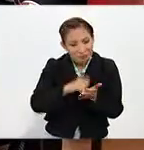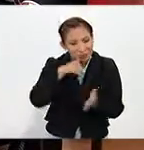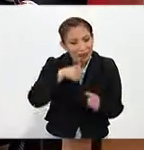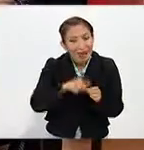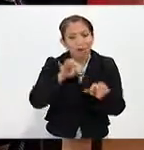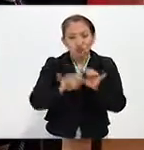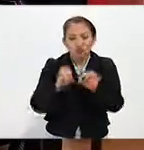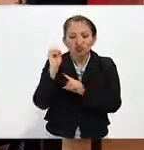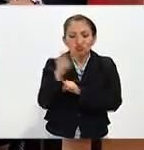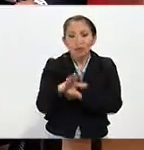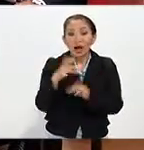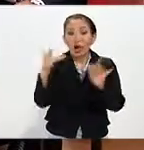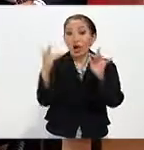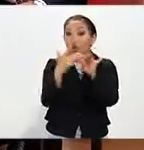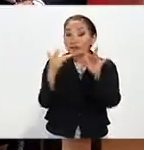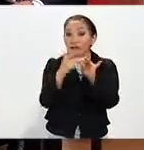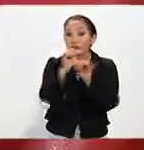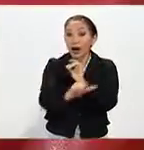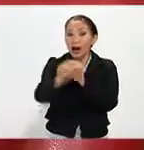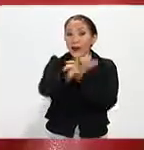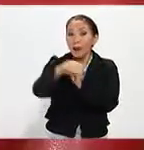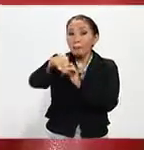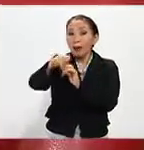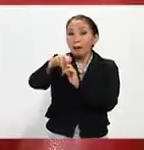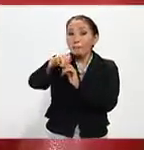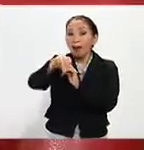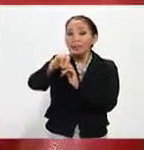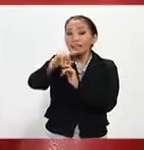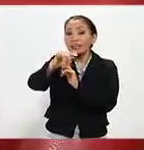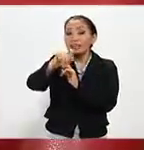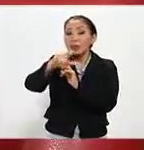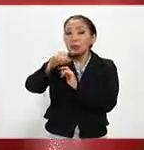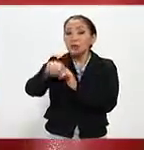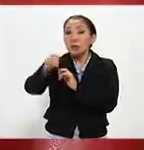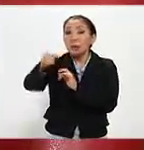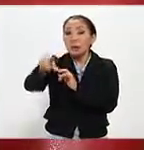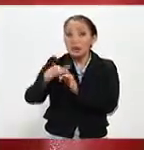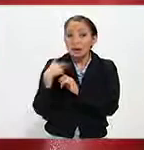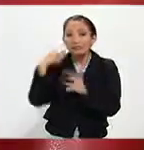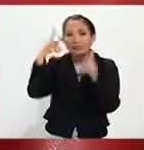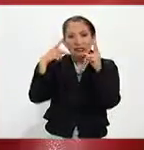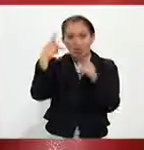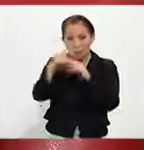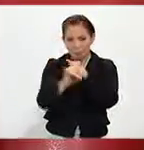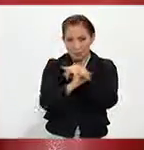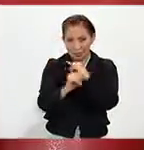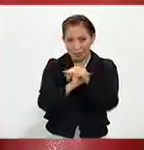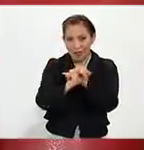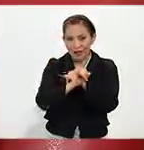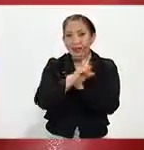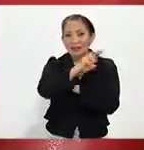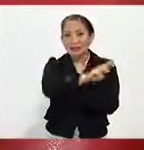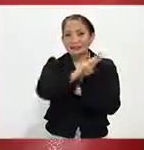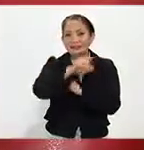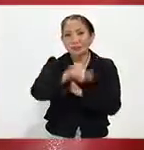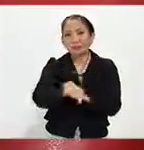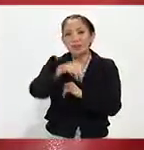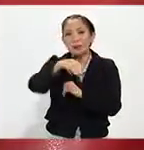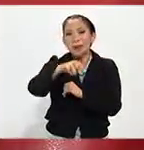favor, a contacto arroba mamadigital.mx. Visítenos en nuestra página web, www